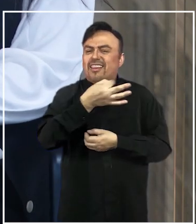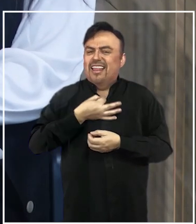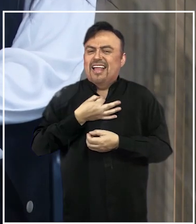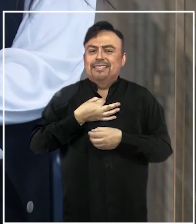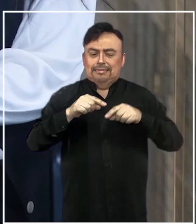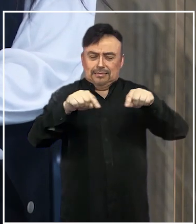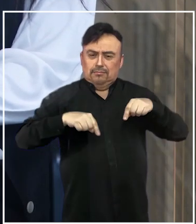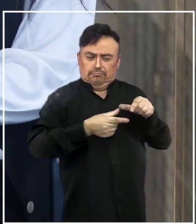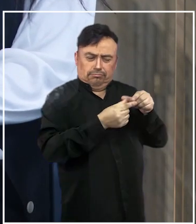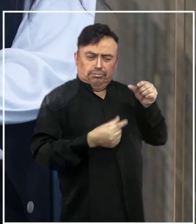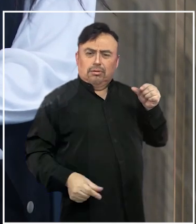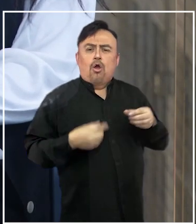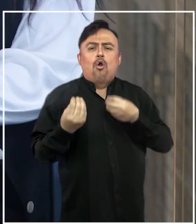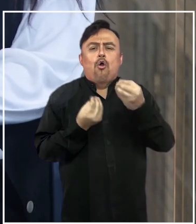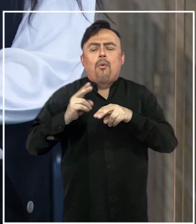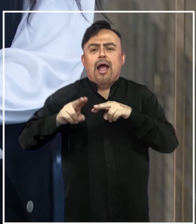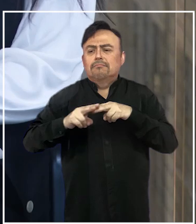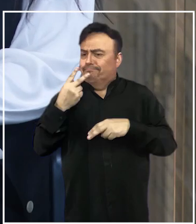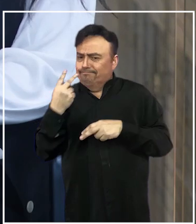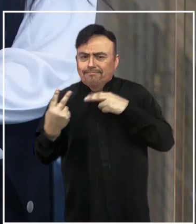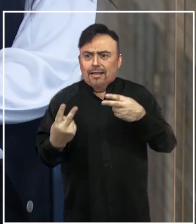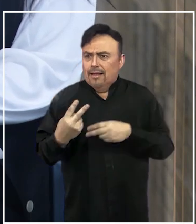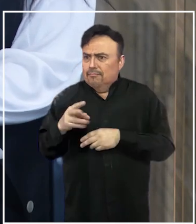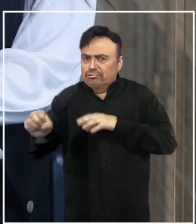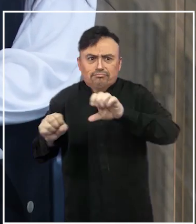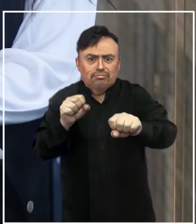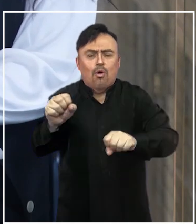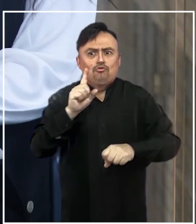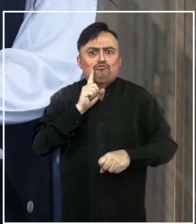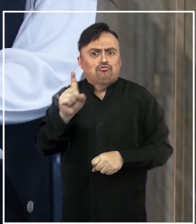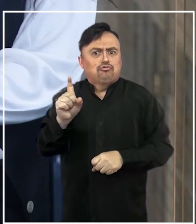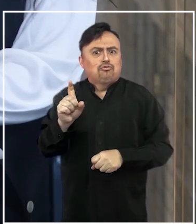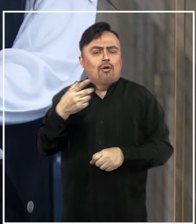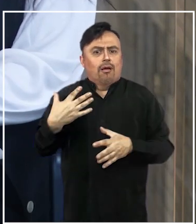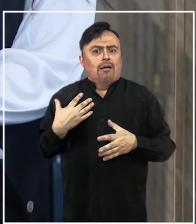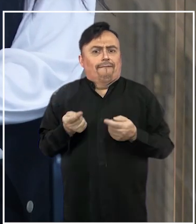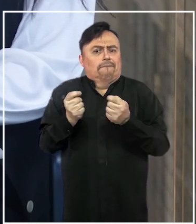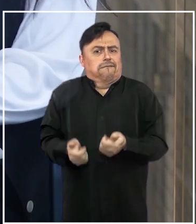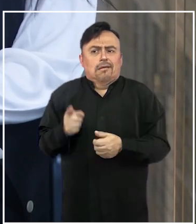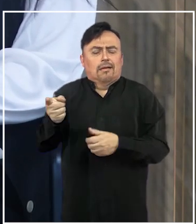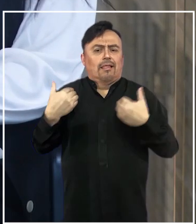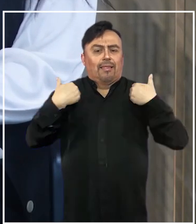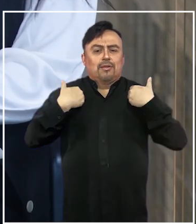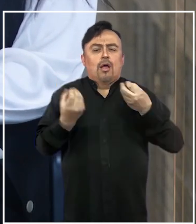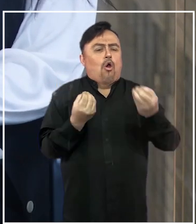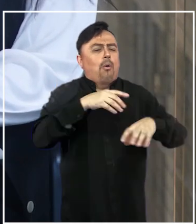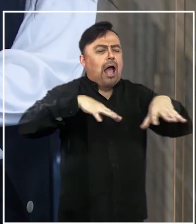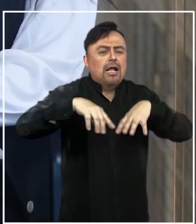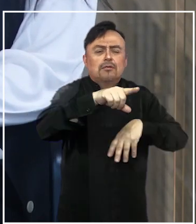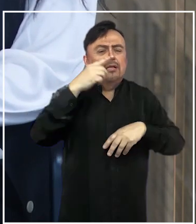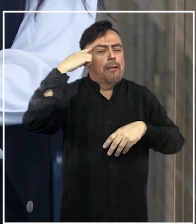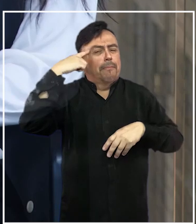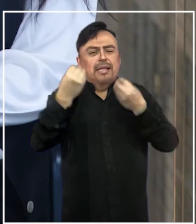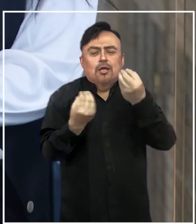territorial, cómo se puede hacer para detectar y potenciar el talento deportivo, de las personas con discapacidad. ¿Qué acciones concretas cree usted que se pueden llevar